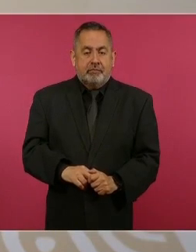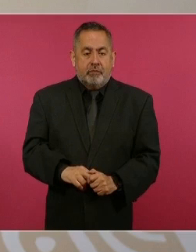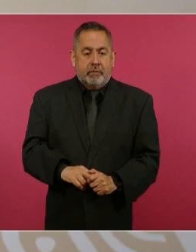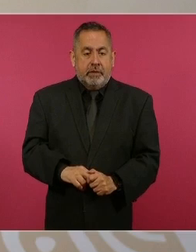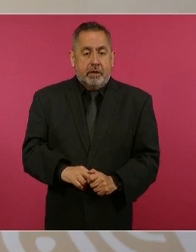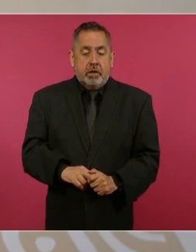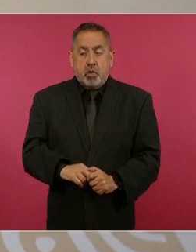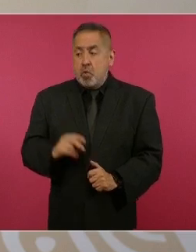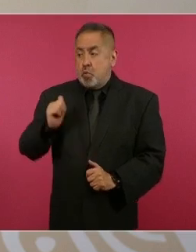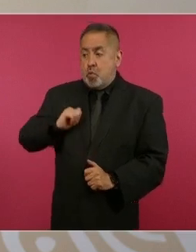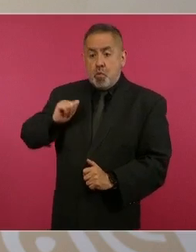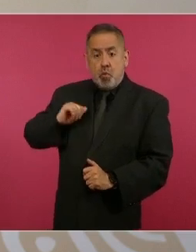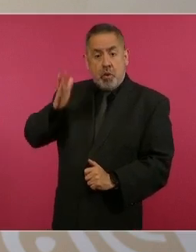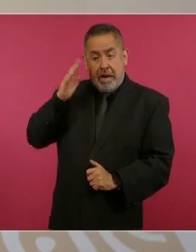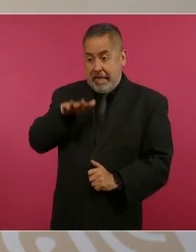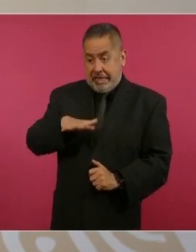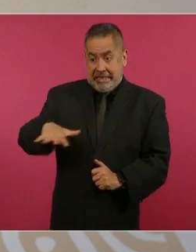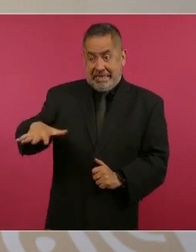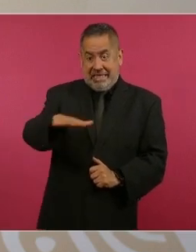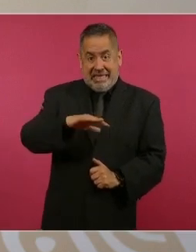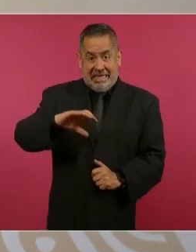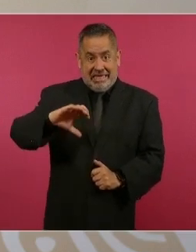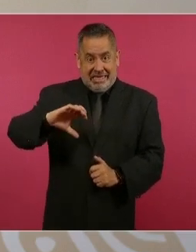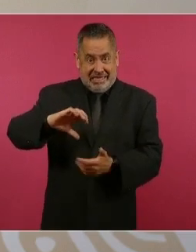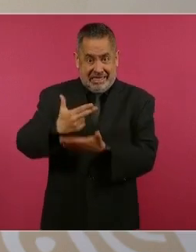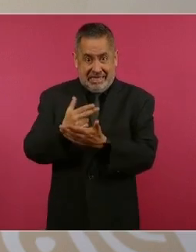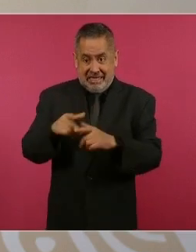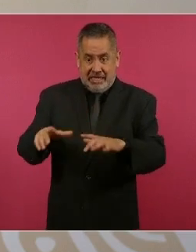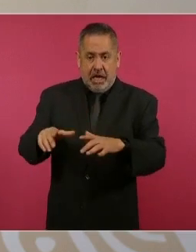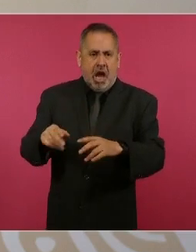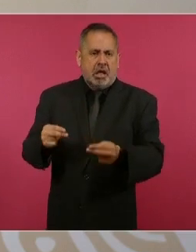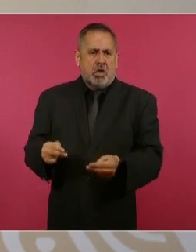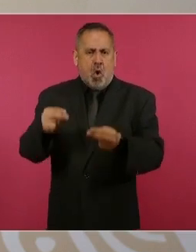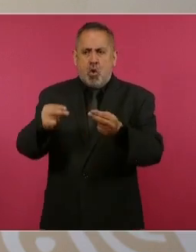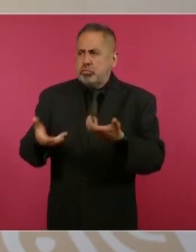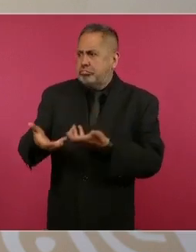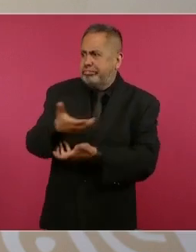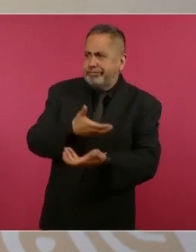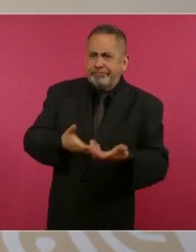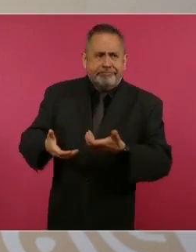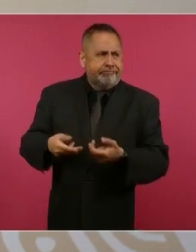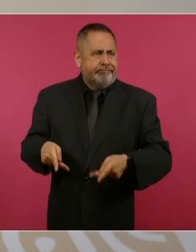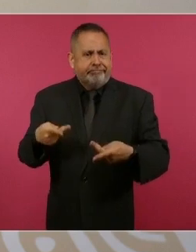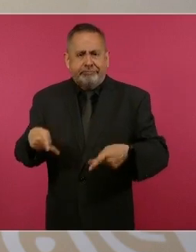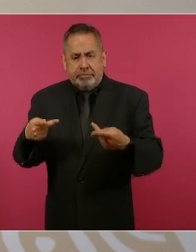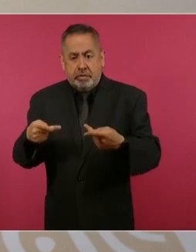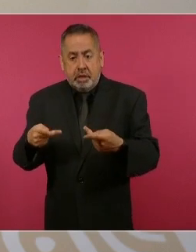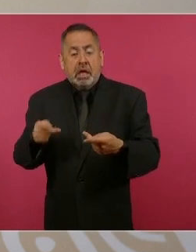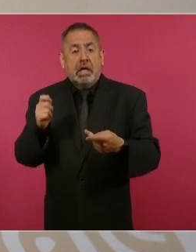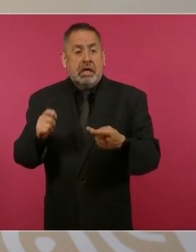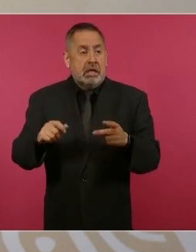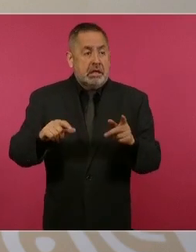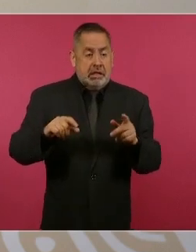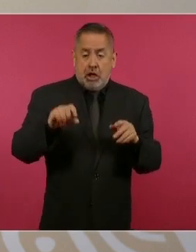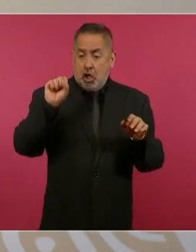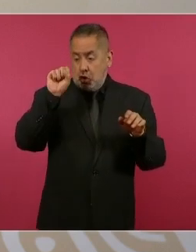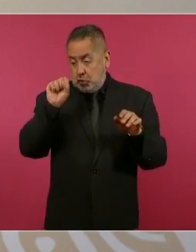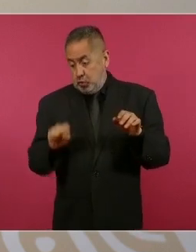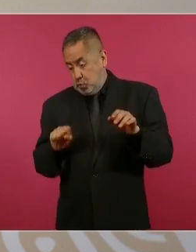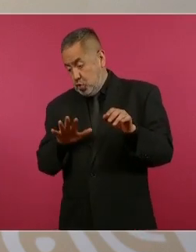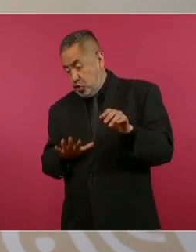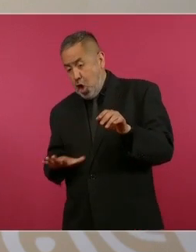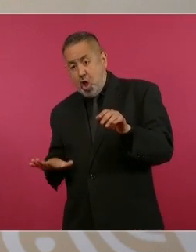Era tan importante Chichetumal desde el punto de vista del comercio que iban de todo el sureste a comprar,